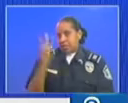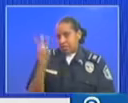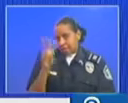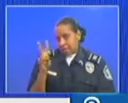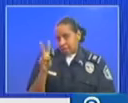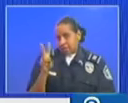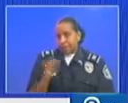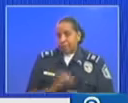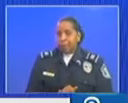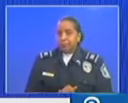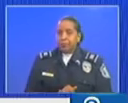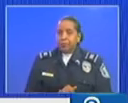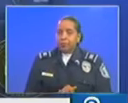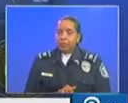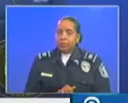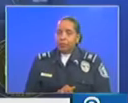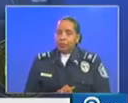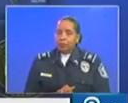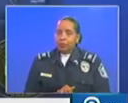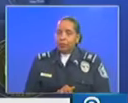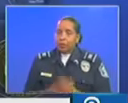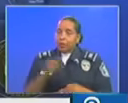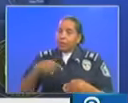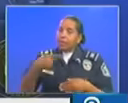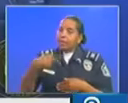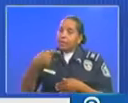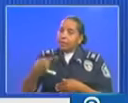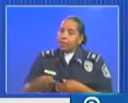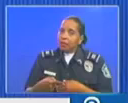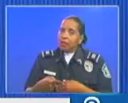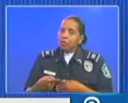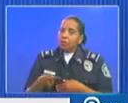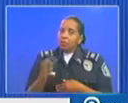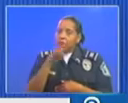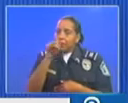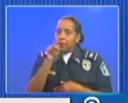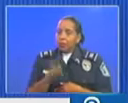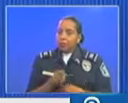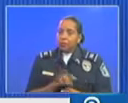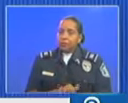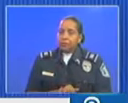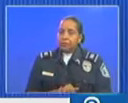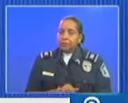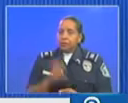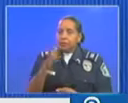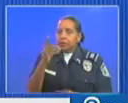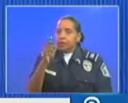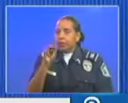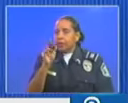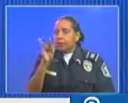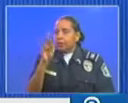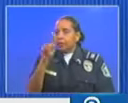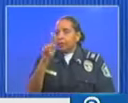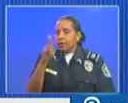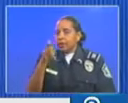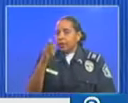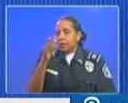semana siguiendo con este periodo ahora es el turno de Edwin Fernández de RPC Radio